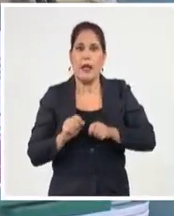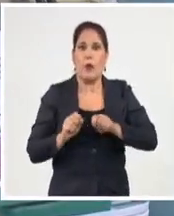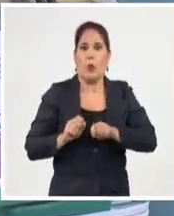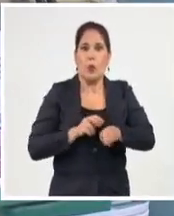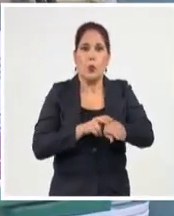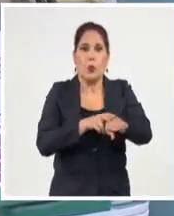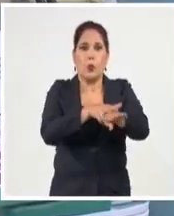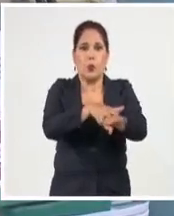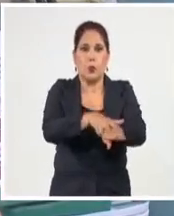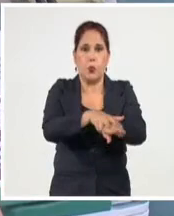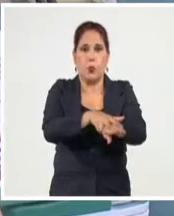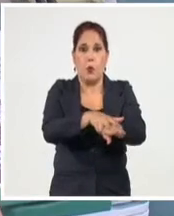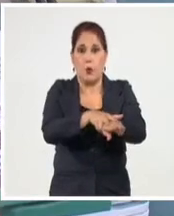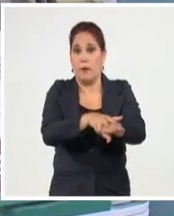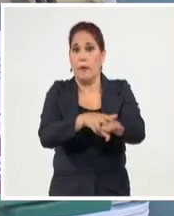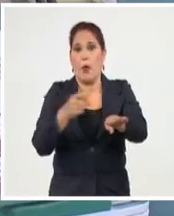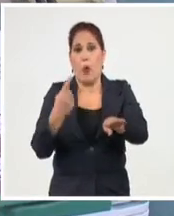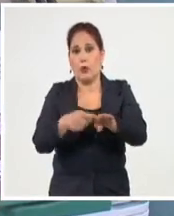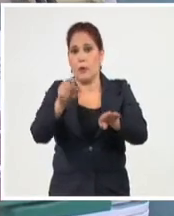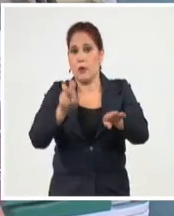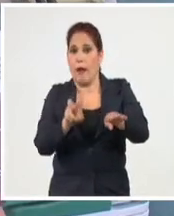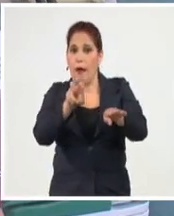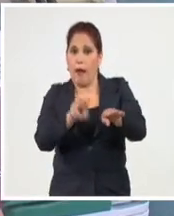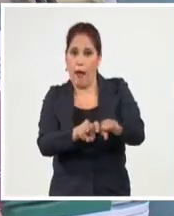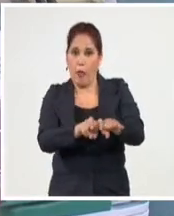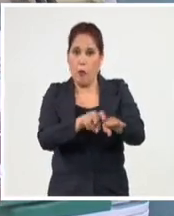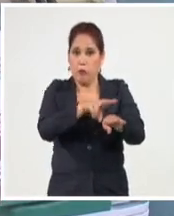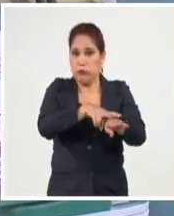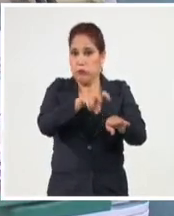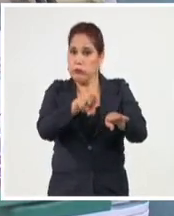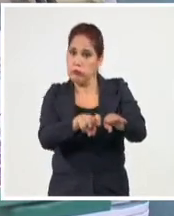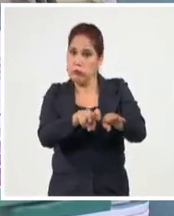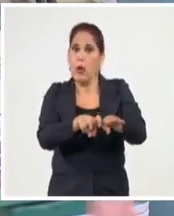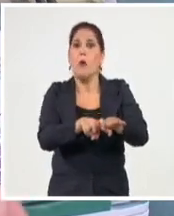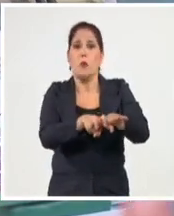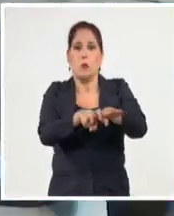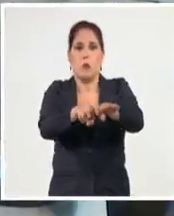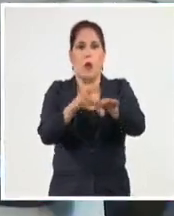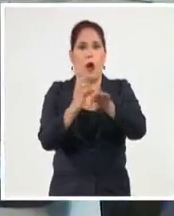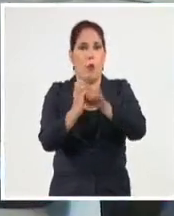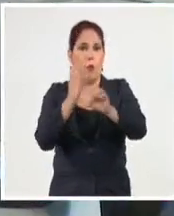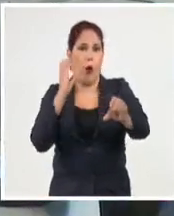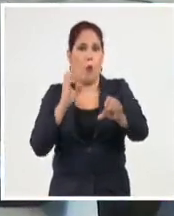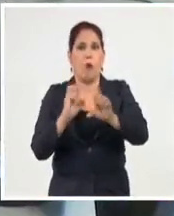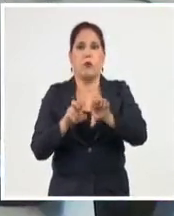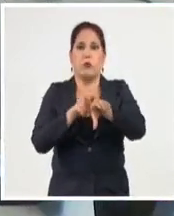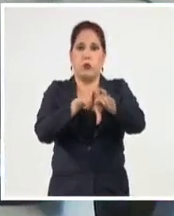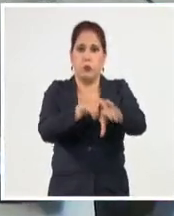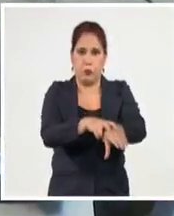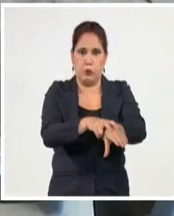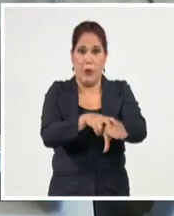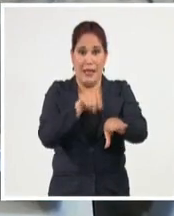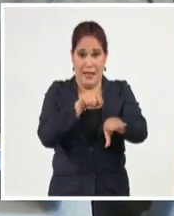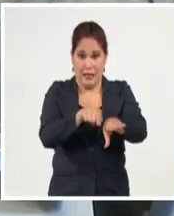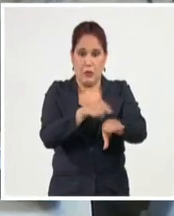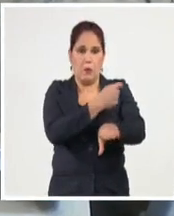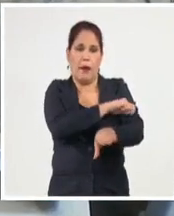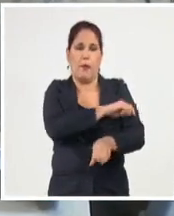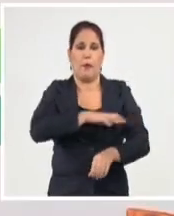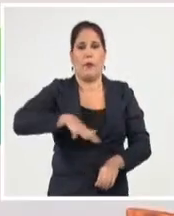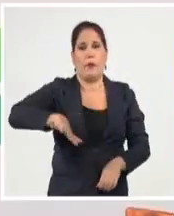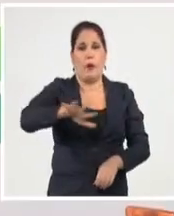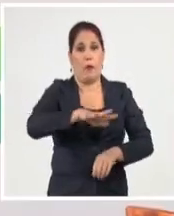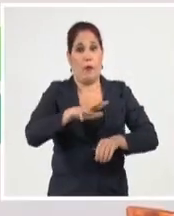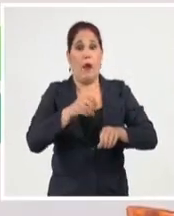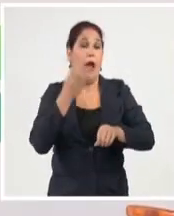y acompañantes de algún momento determinado que un paciente lo requiera. El ómnibus de servicio público se